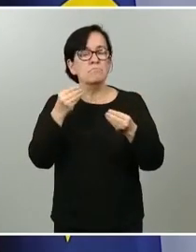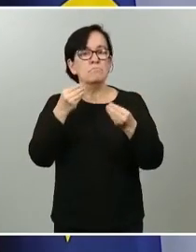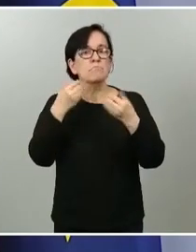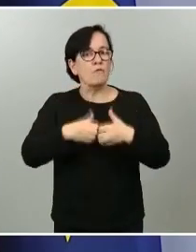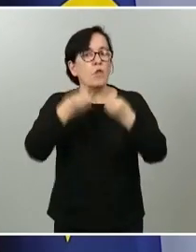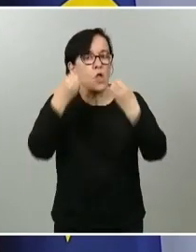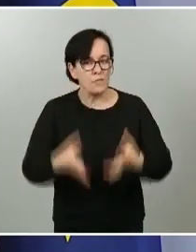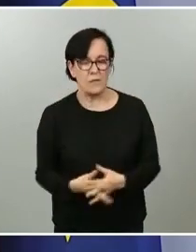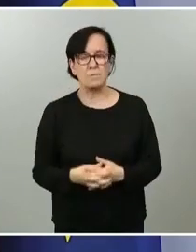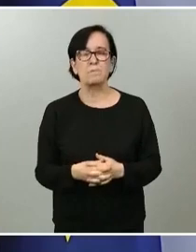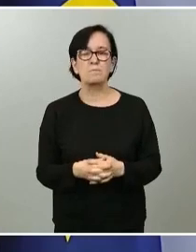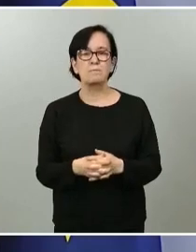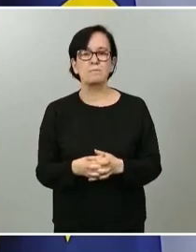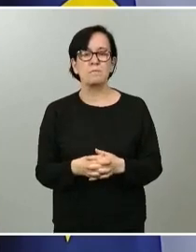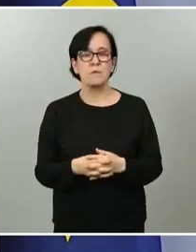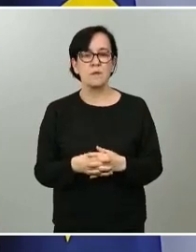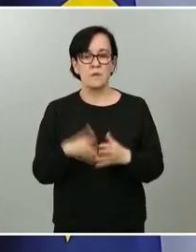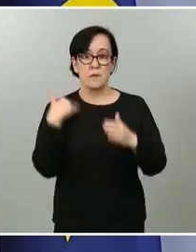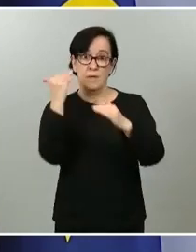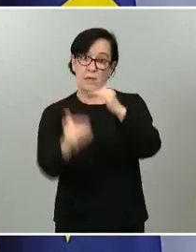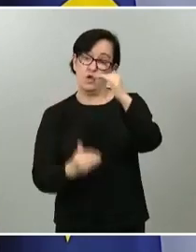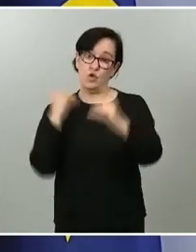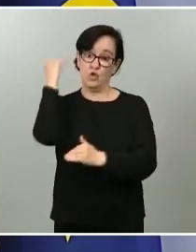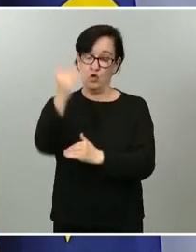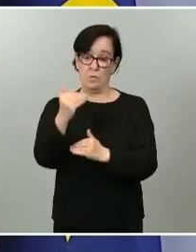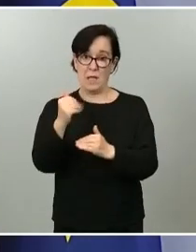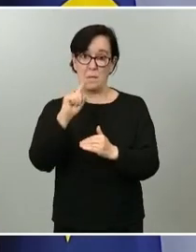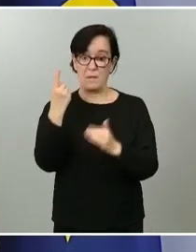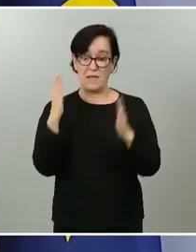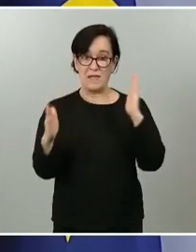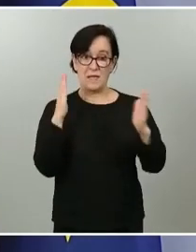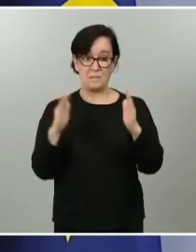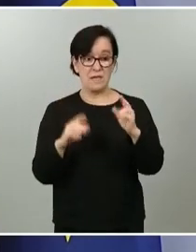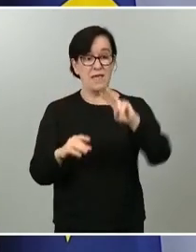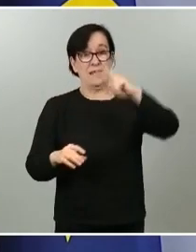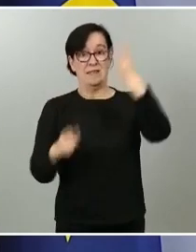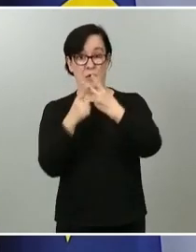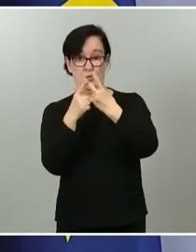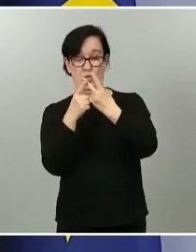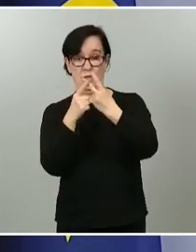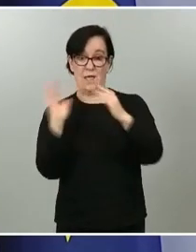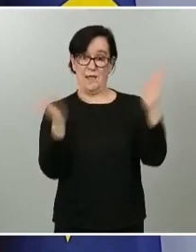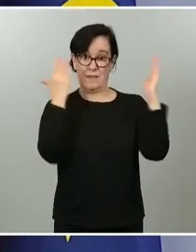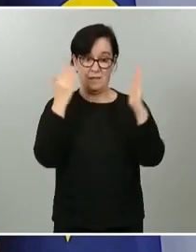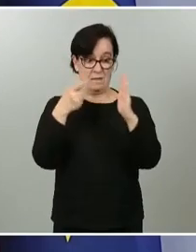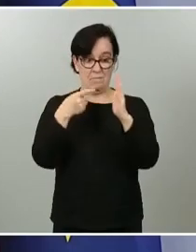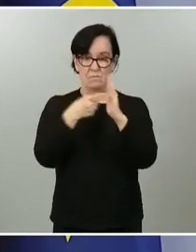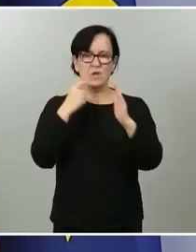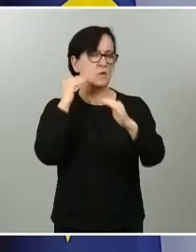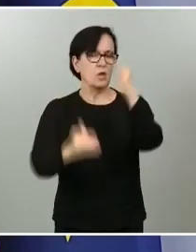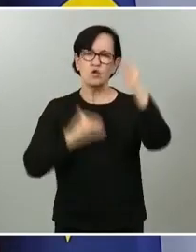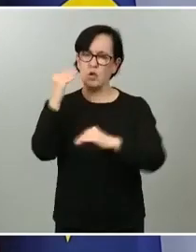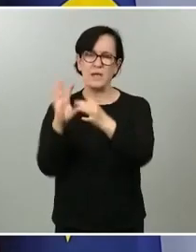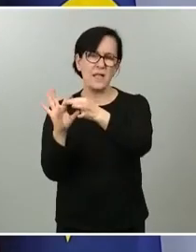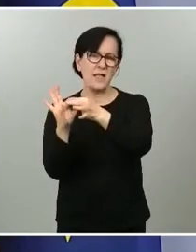Superamos la primera etapa unidos y hoy, ya en esa segunda etapa de desescalada, también la superaremos unidos con estos